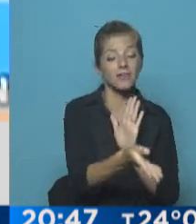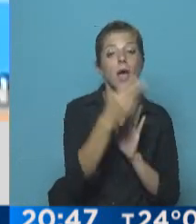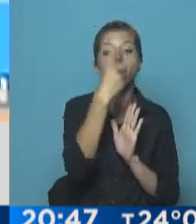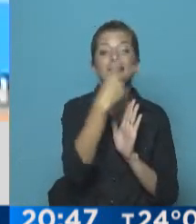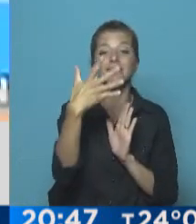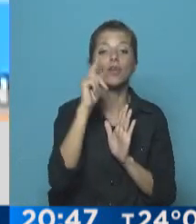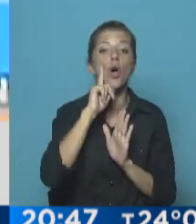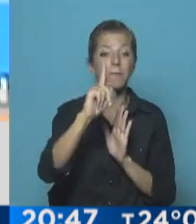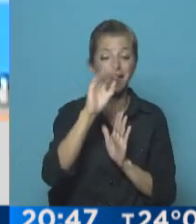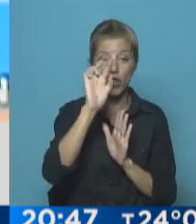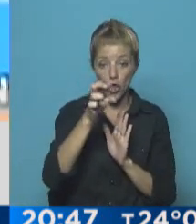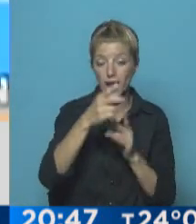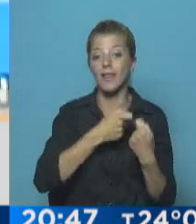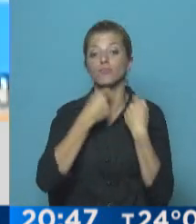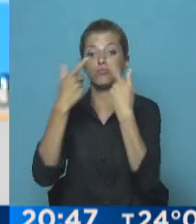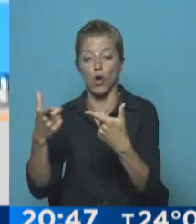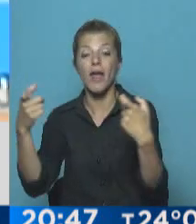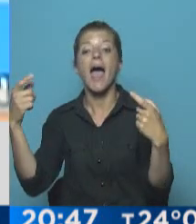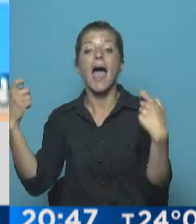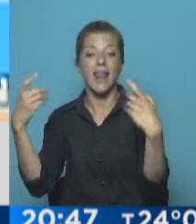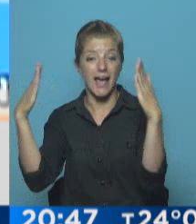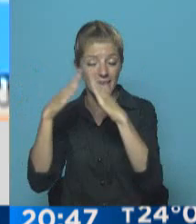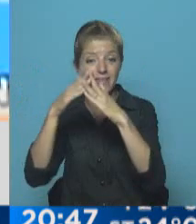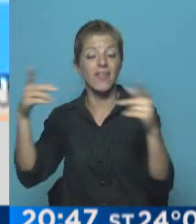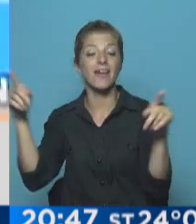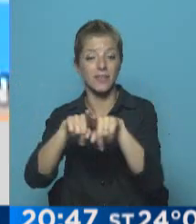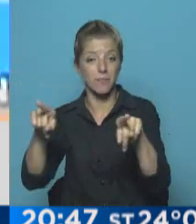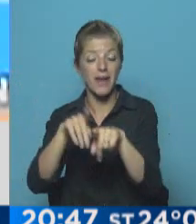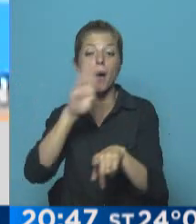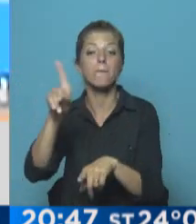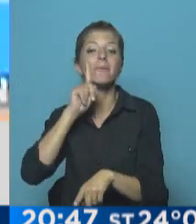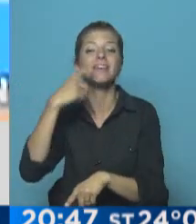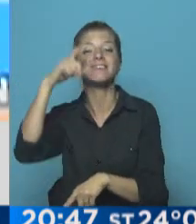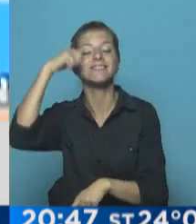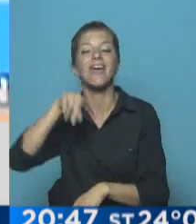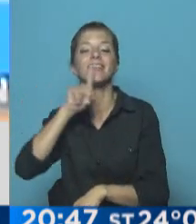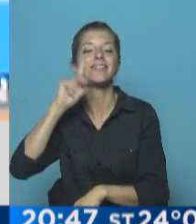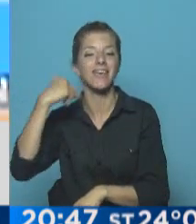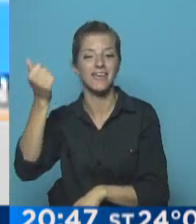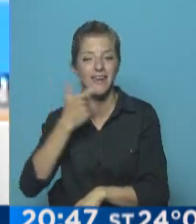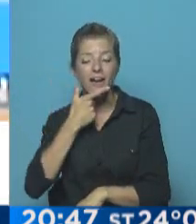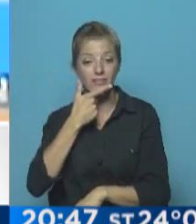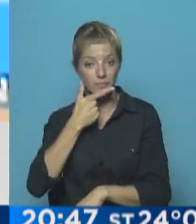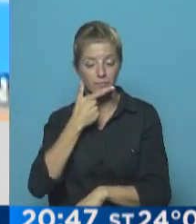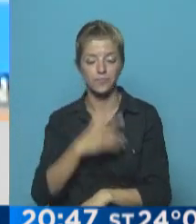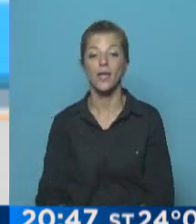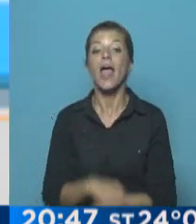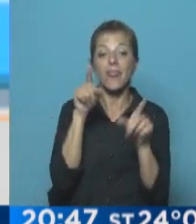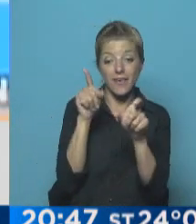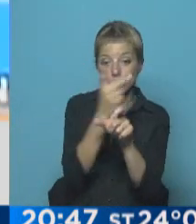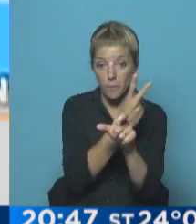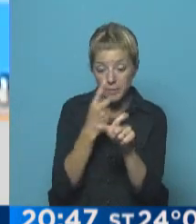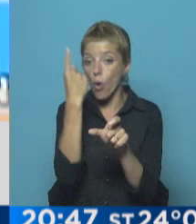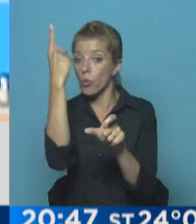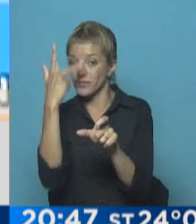25 mil dólares a la Casa de las Hermanas Vicentinas en Asunción como reparación del daño ocasionado. Un tercio de esa suma deberá